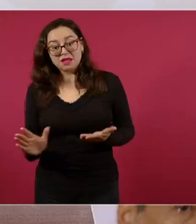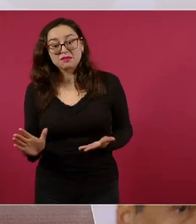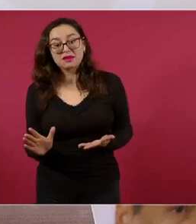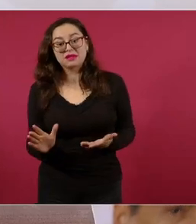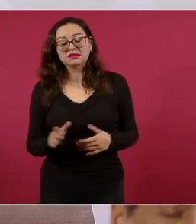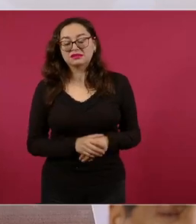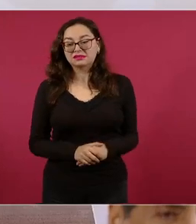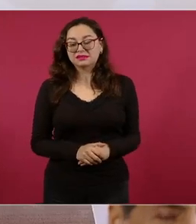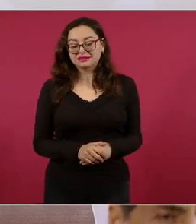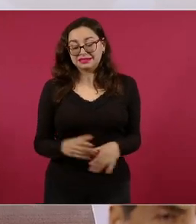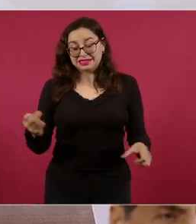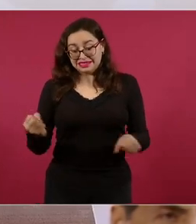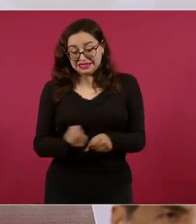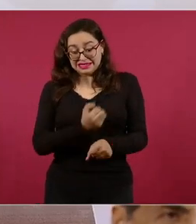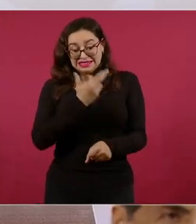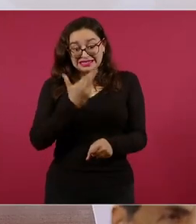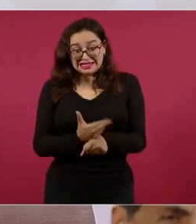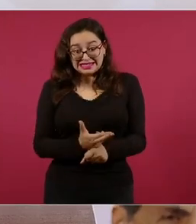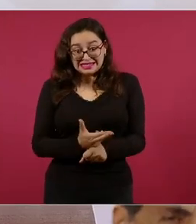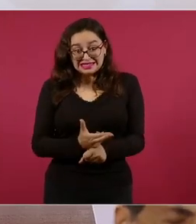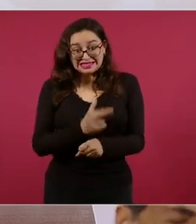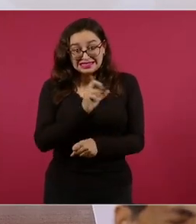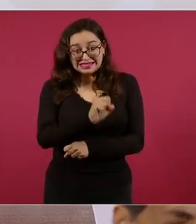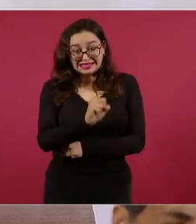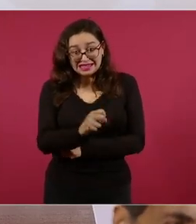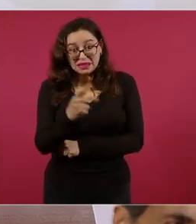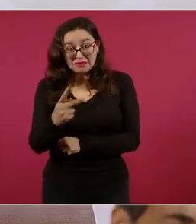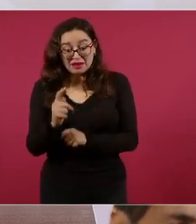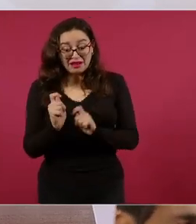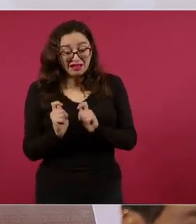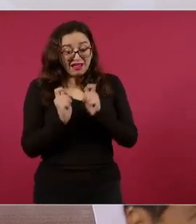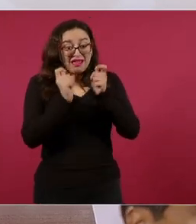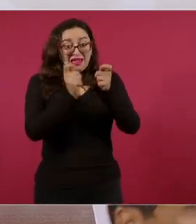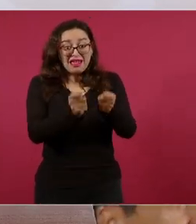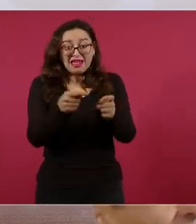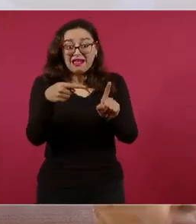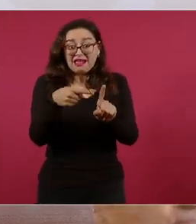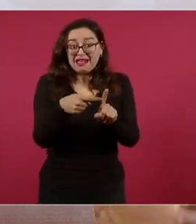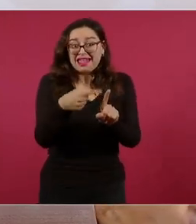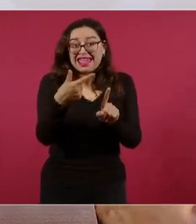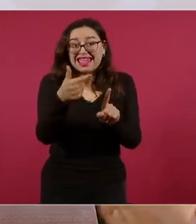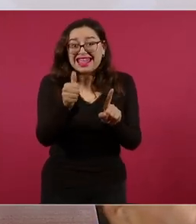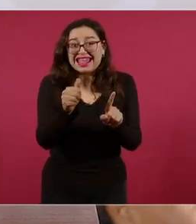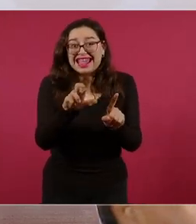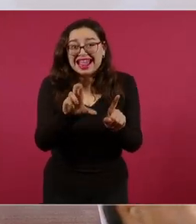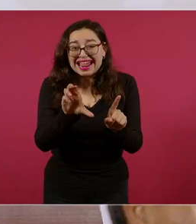Seguridad Pública a García Luna y lo convierte en su hombre fuerte,